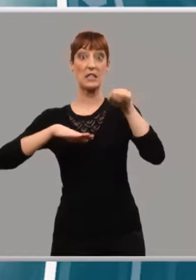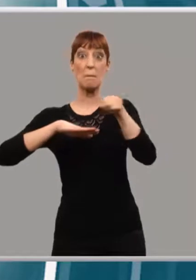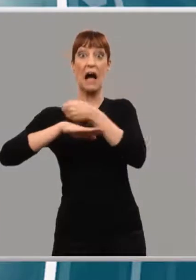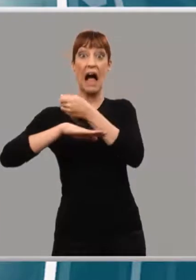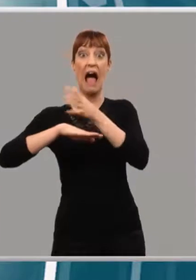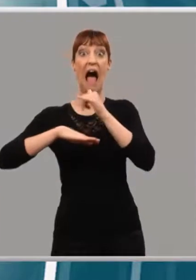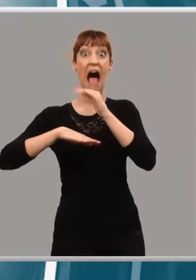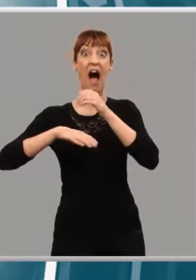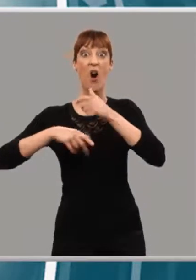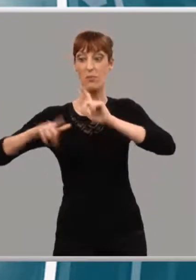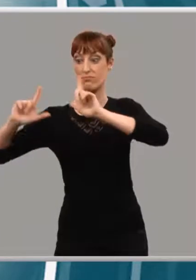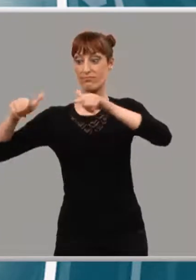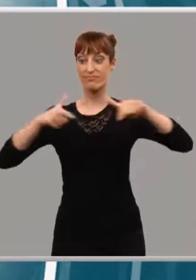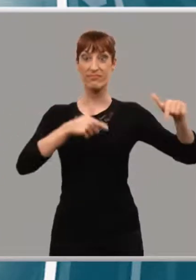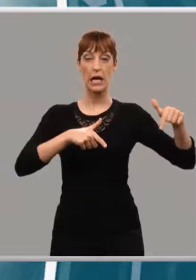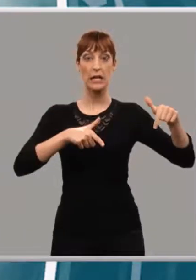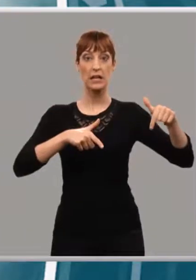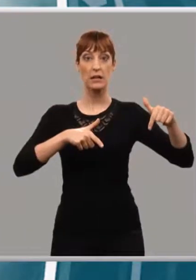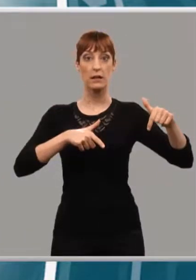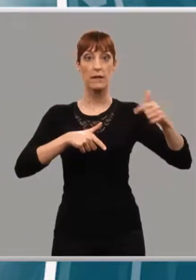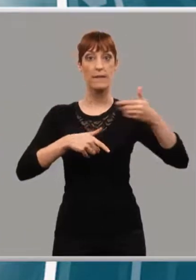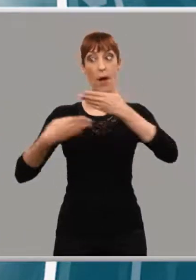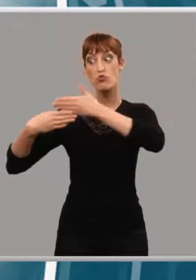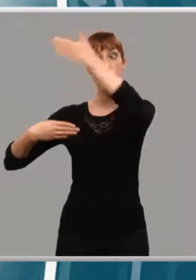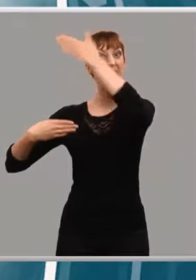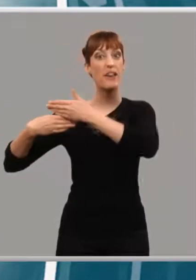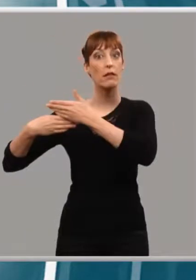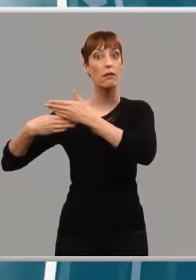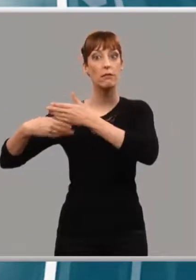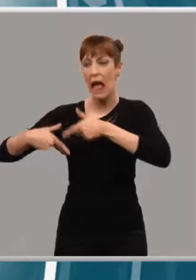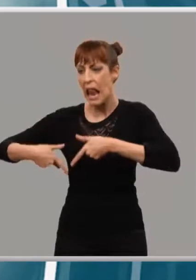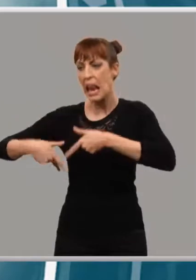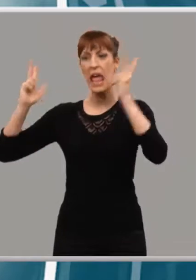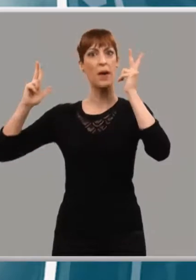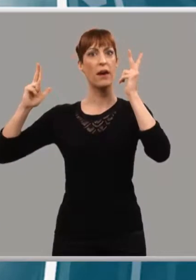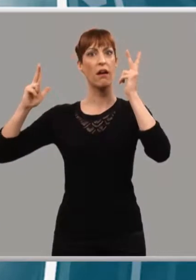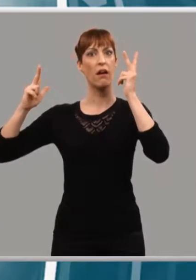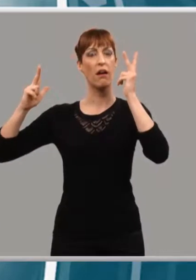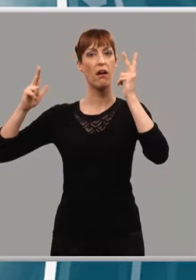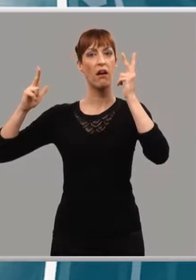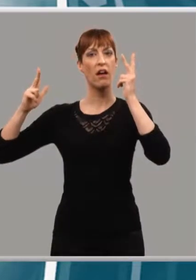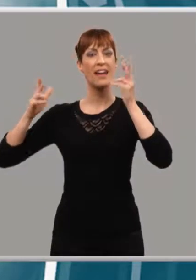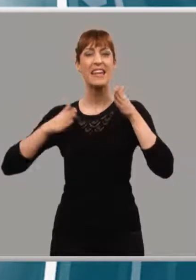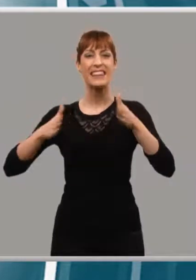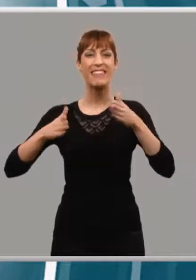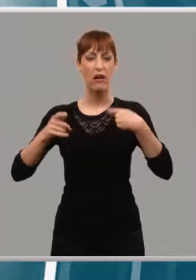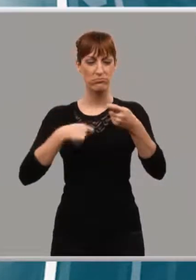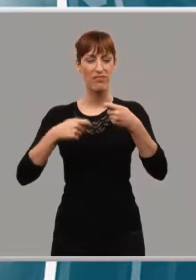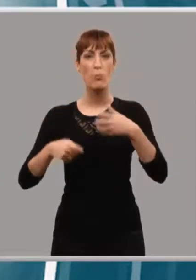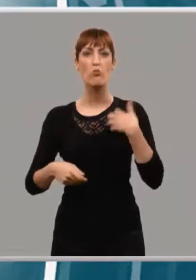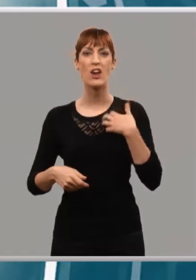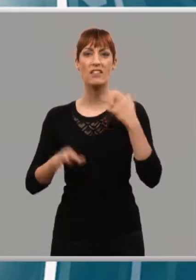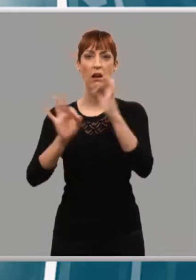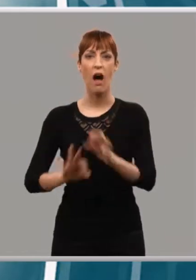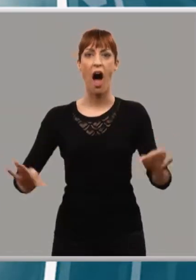que se pongan unas gafas, hay un paredón que no hay absolutamente nada, que no molestan a ningún comerciante. Si no se han dado cuenta,